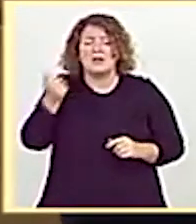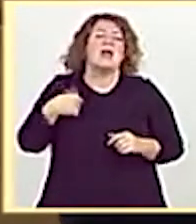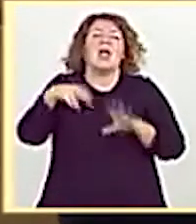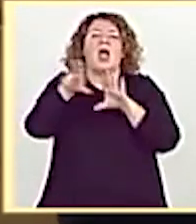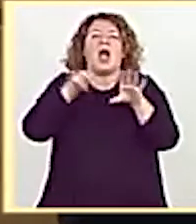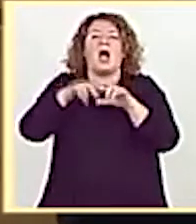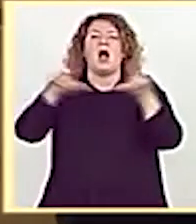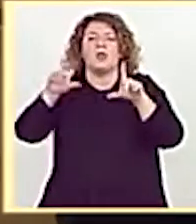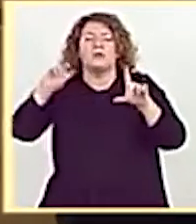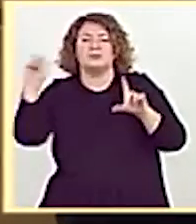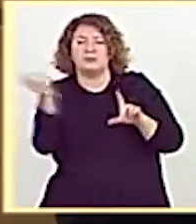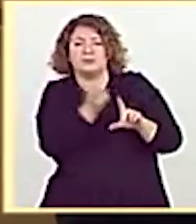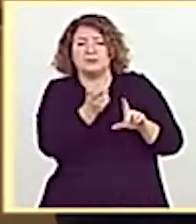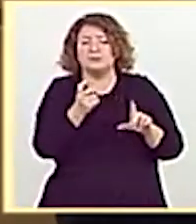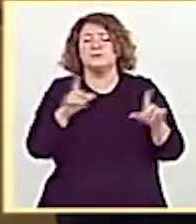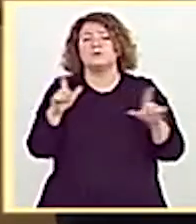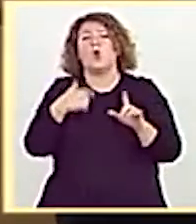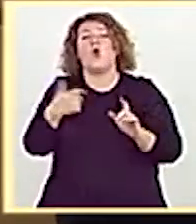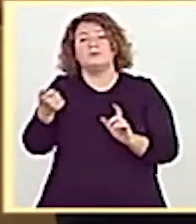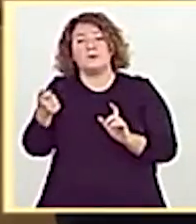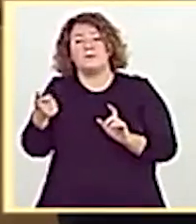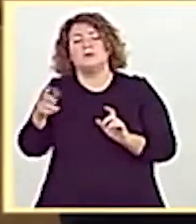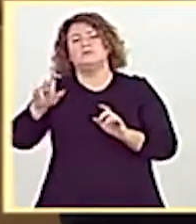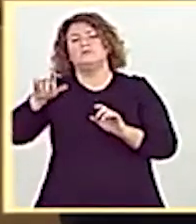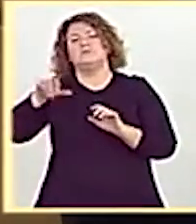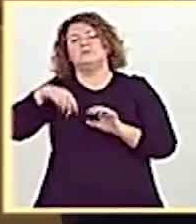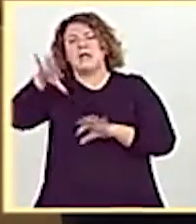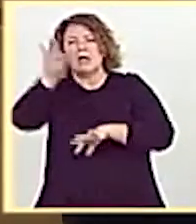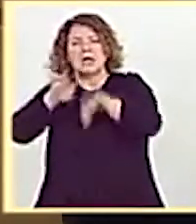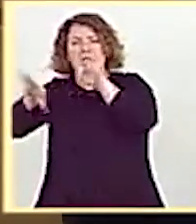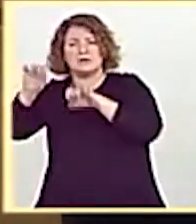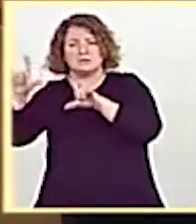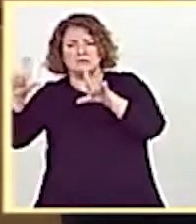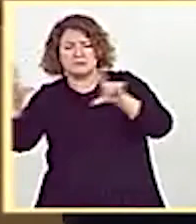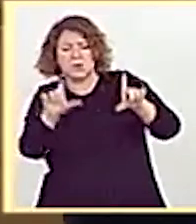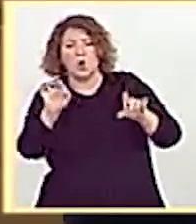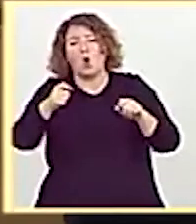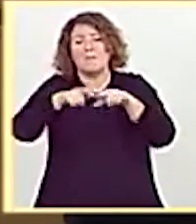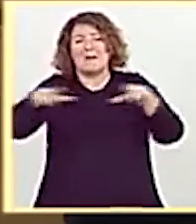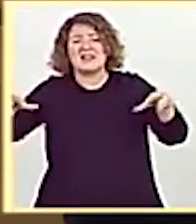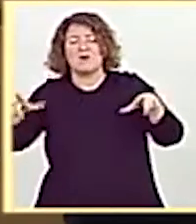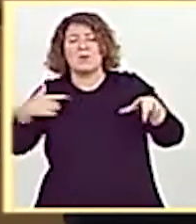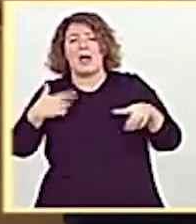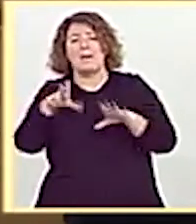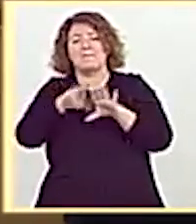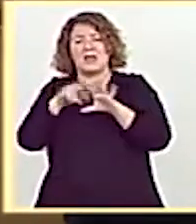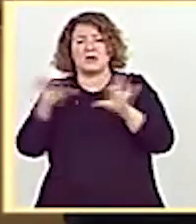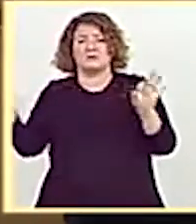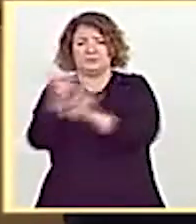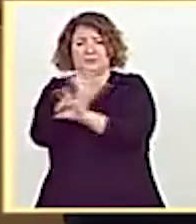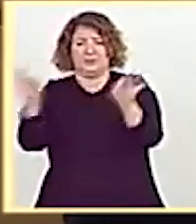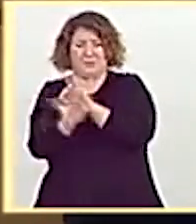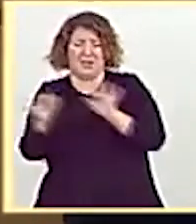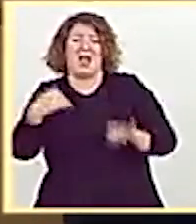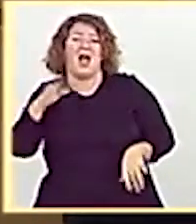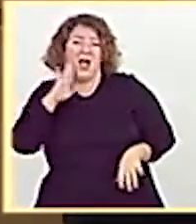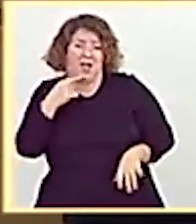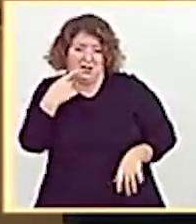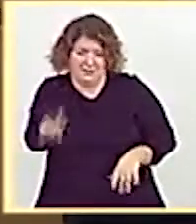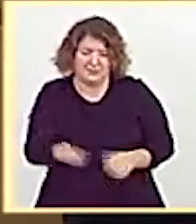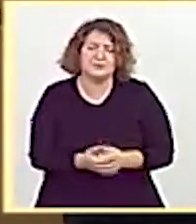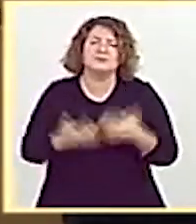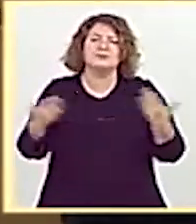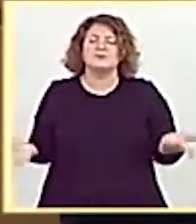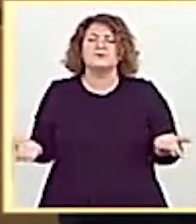audiovisuales lineales, los de vídeo bajo demanda, el intercambio de vídeos a través de plataformas a los que ya me he referido. Estamos